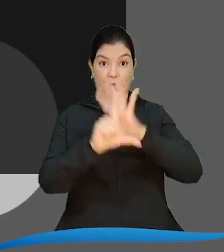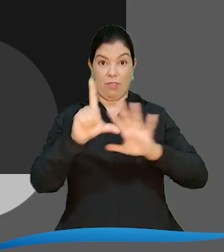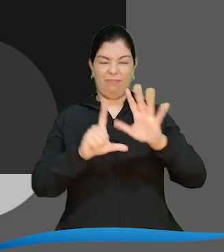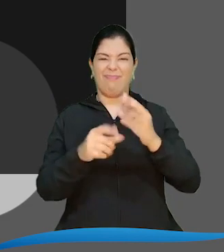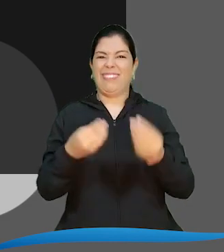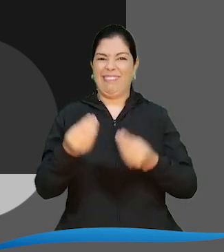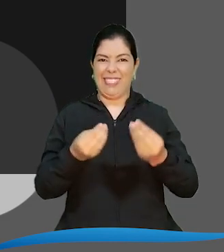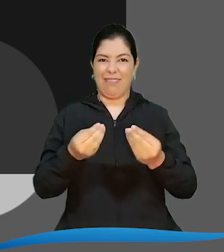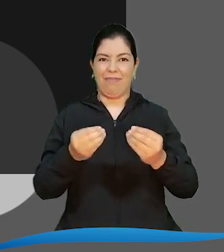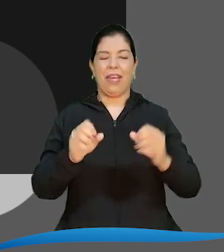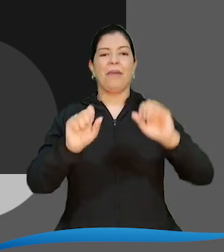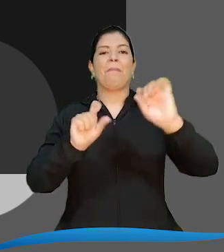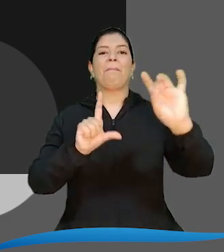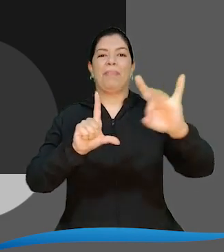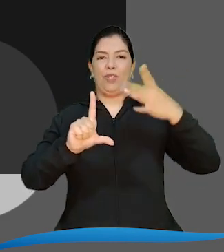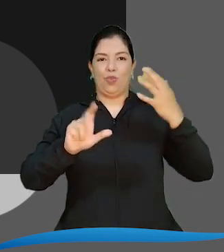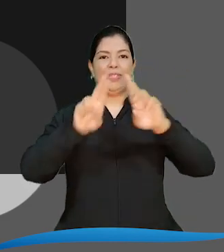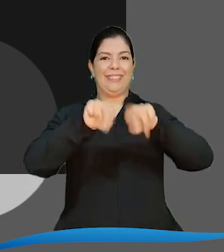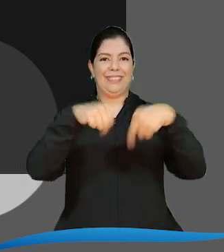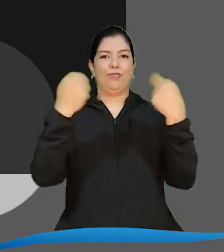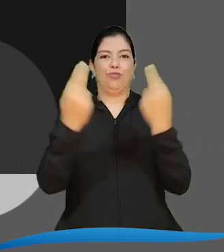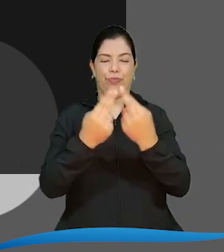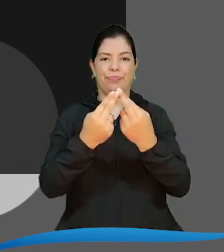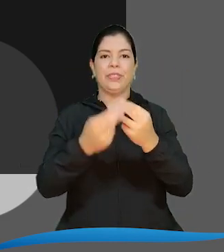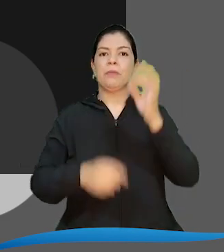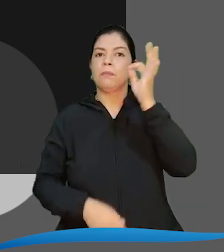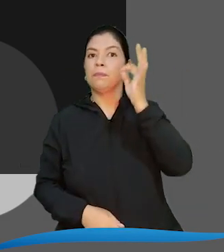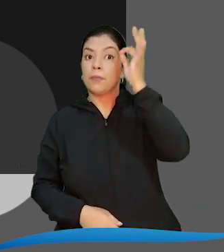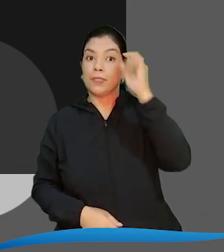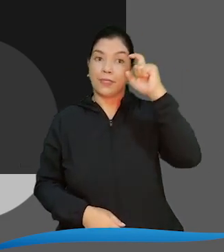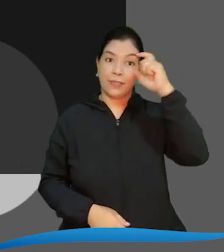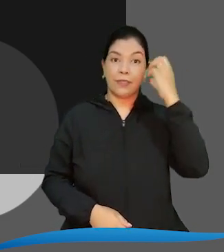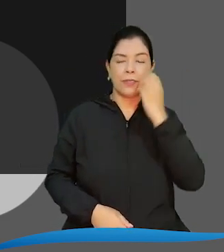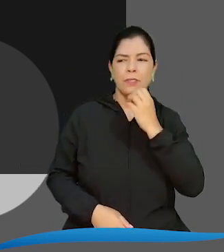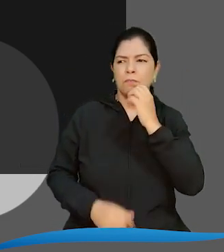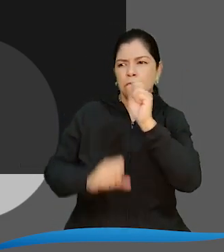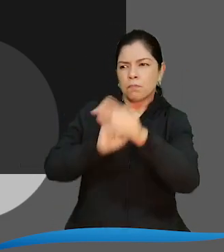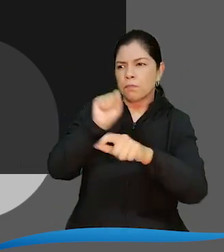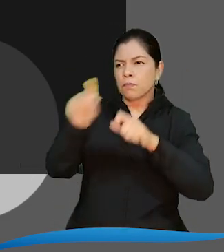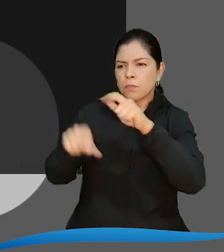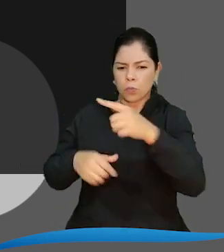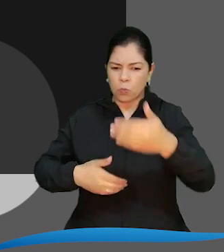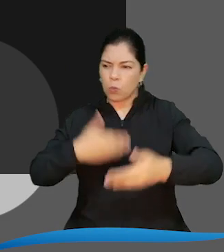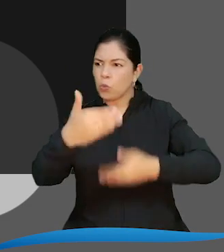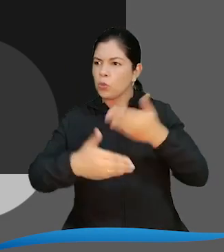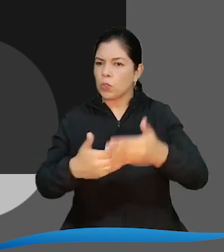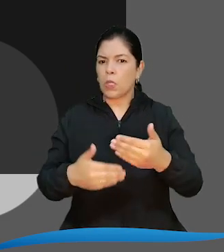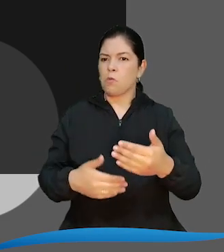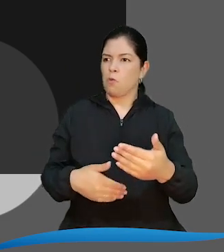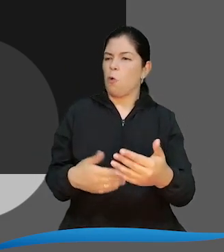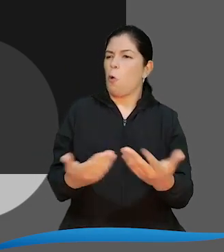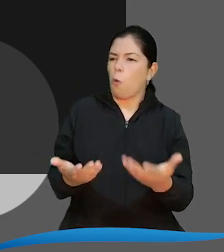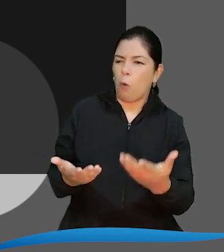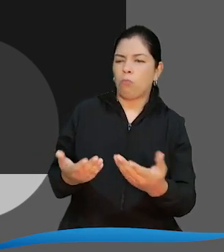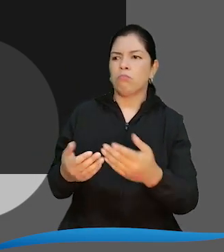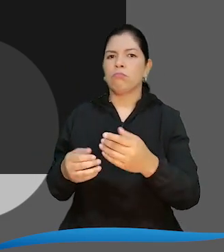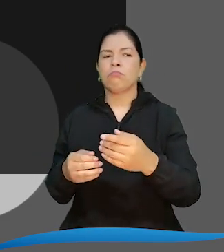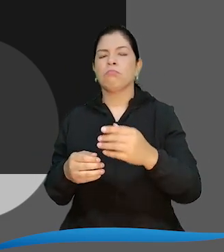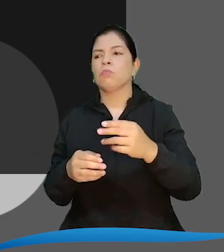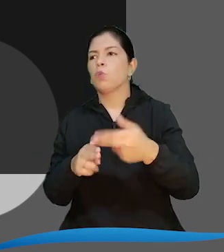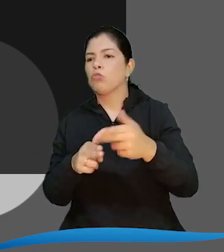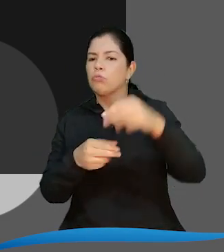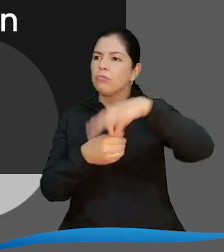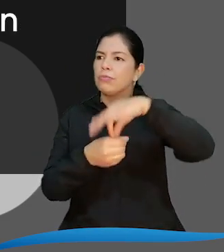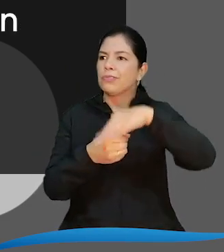Peregrina y Mauricio indagarán sobre el progreso y comprensión de la organización de las elecciones y sus subsiguientes resultados en Los